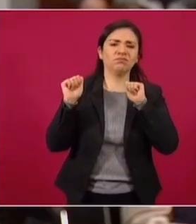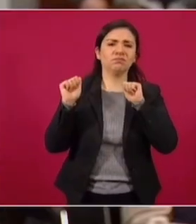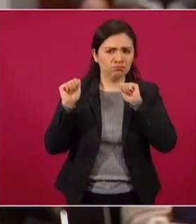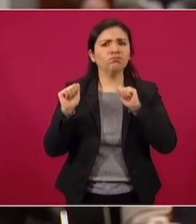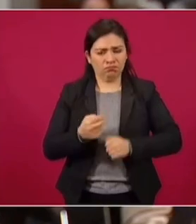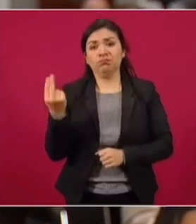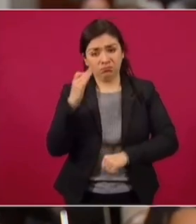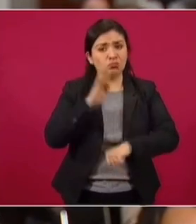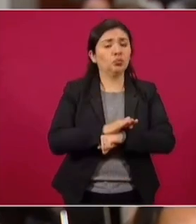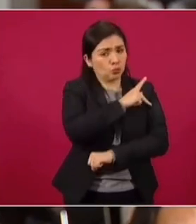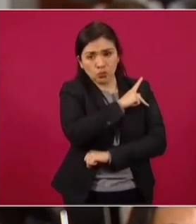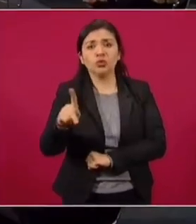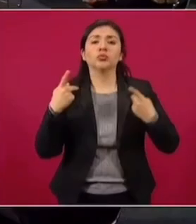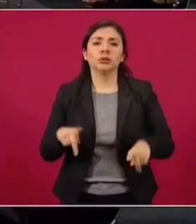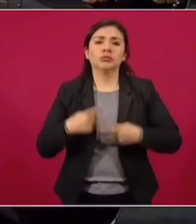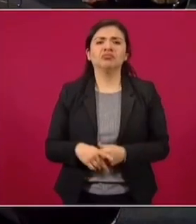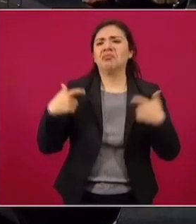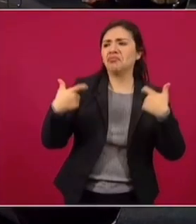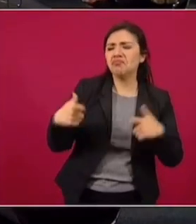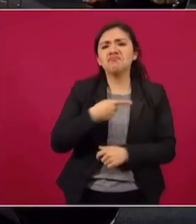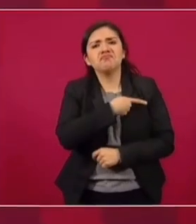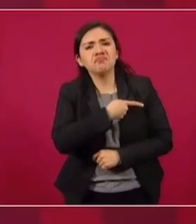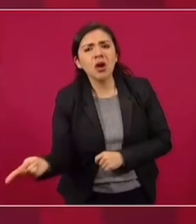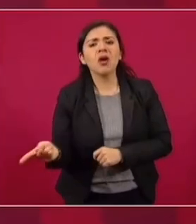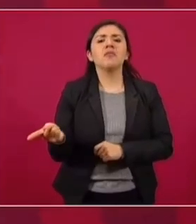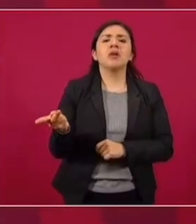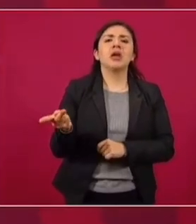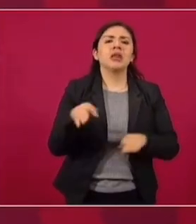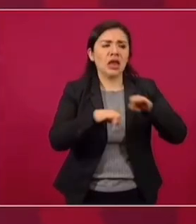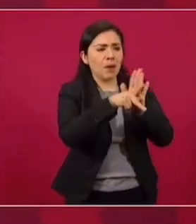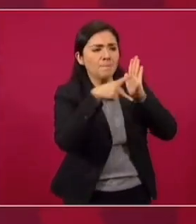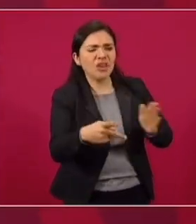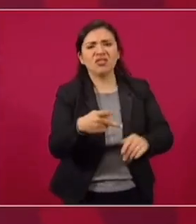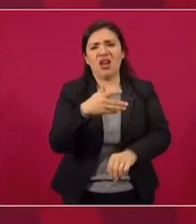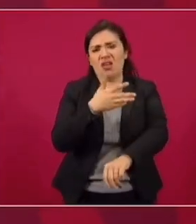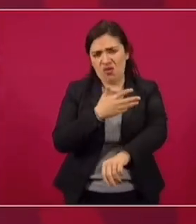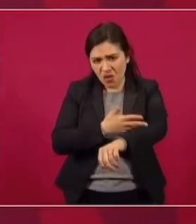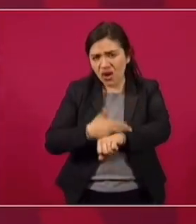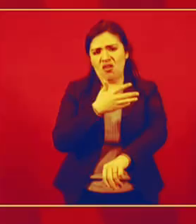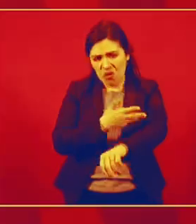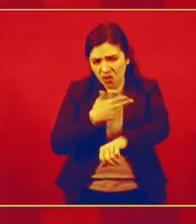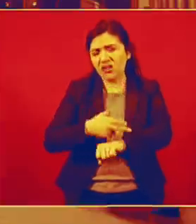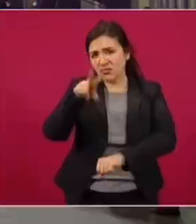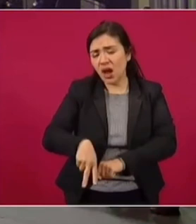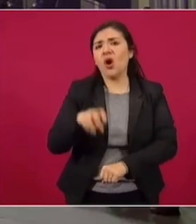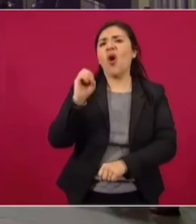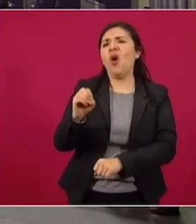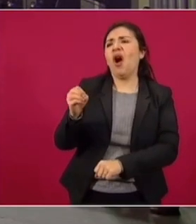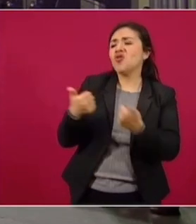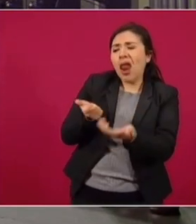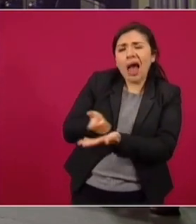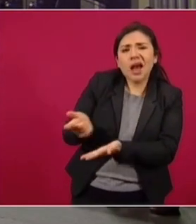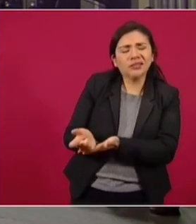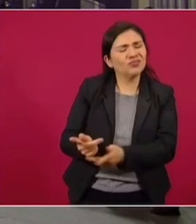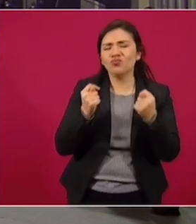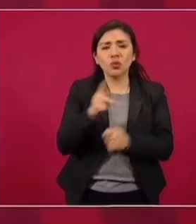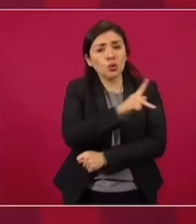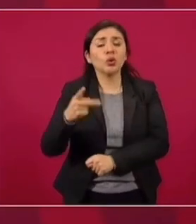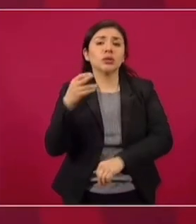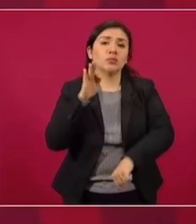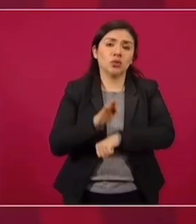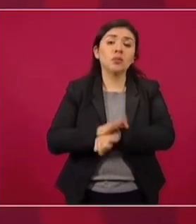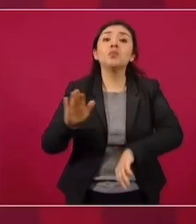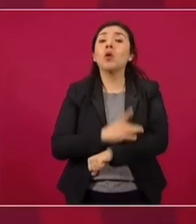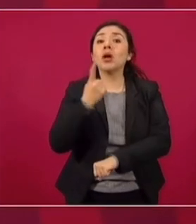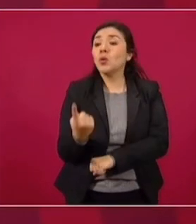periodistas. Hay que proteger a todos, ricos, pobres, periodistas, honestos y mercenarios, mercenarios, a todos. Porque la vida